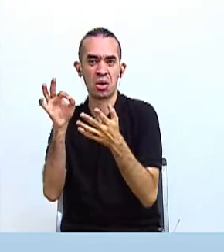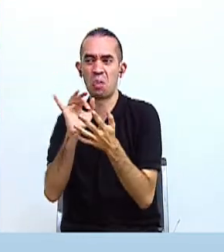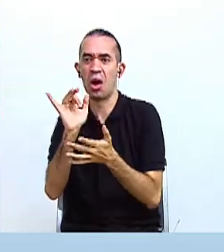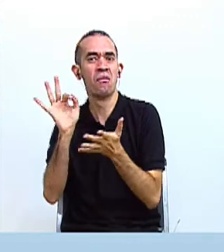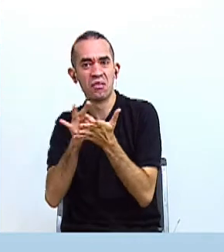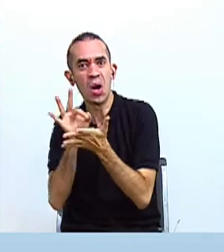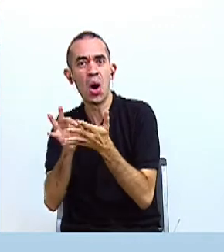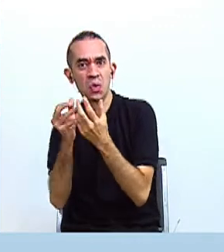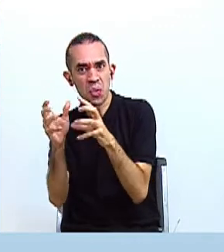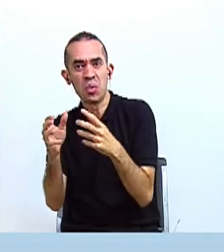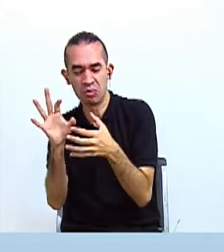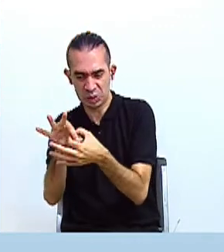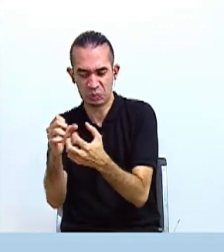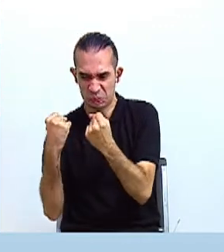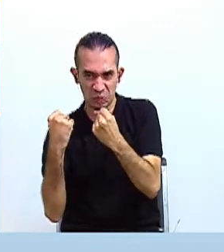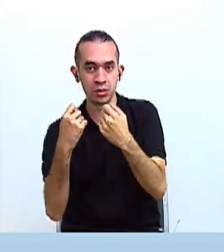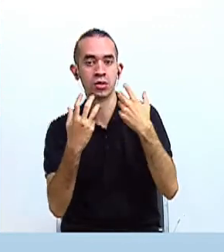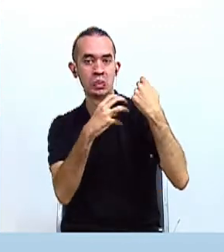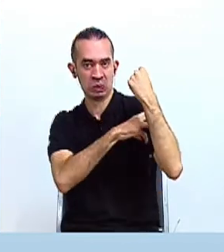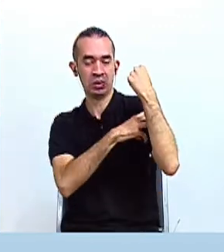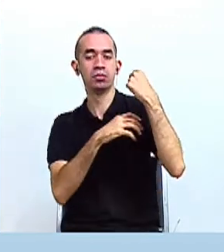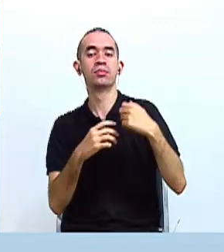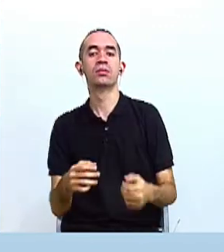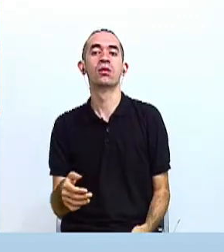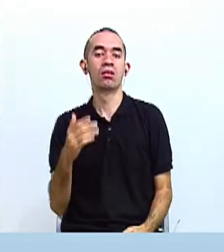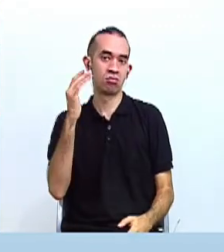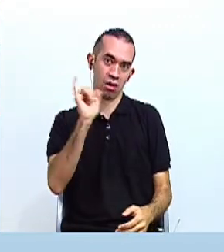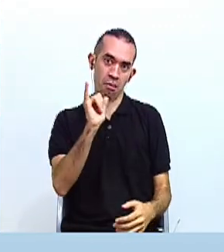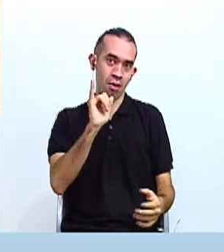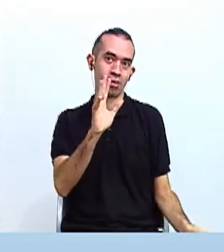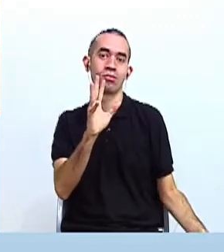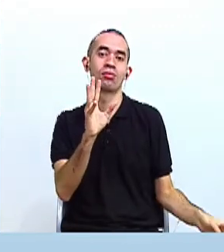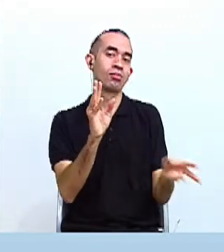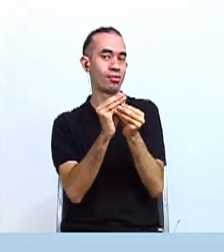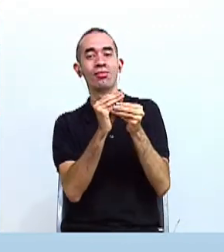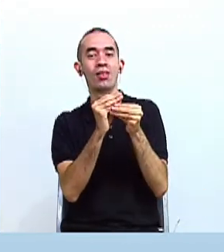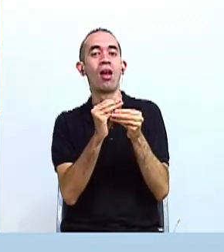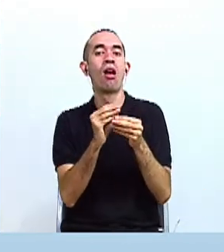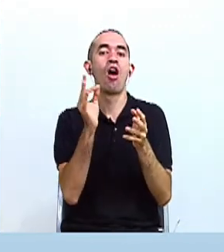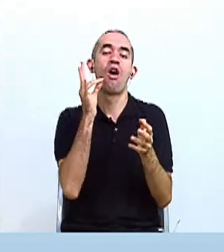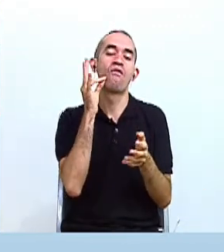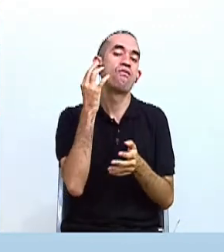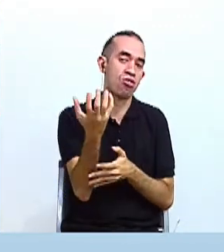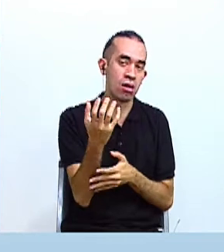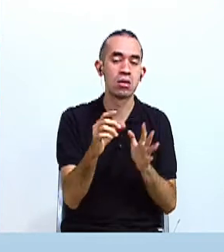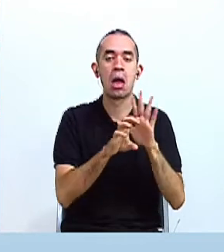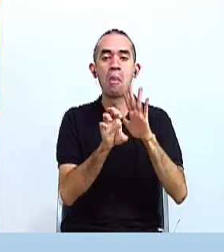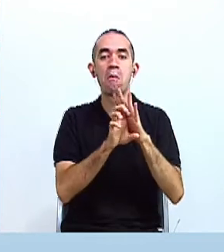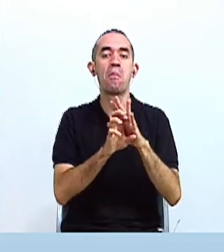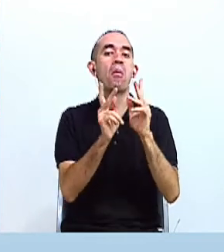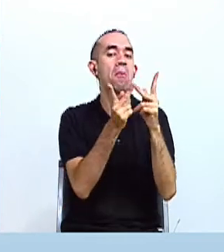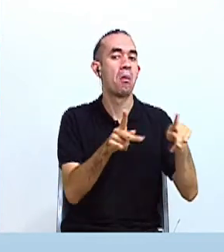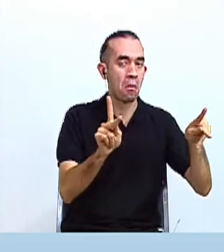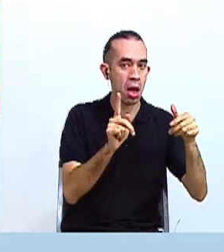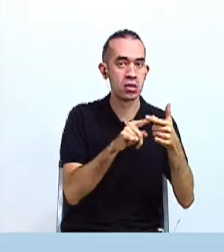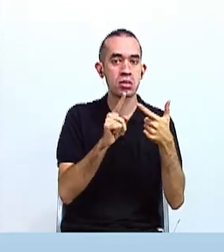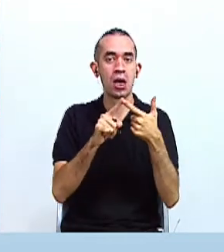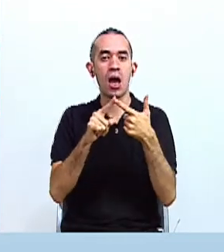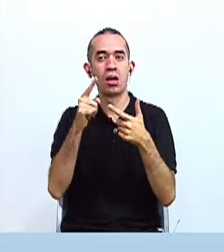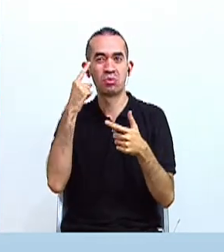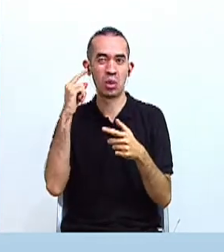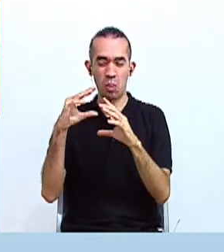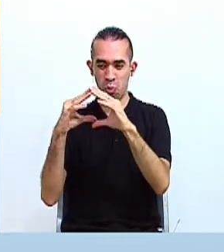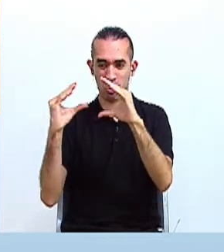parece un complemento perfecto para esta alimentación? En las frutas. Frutas como la papaya, frutas como el zapote,